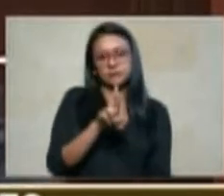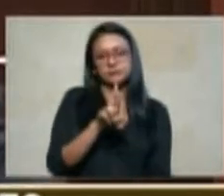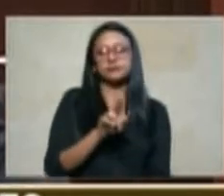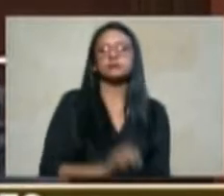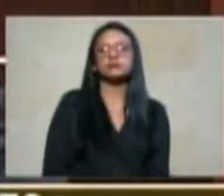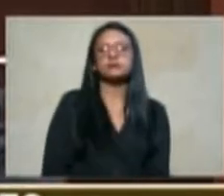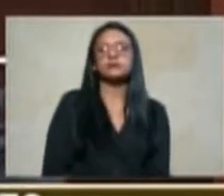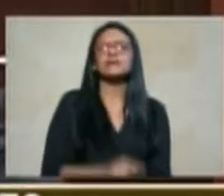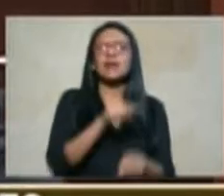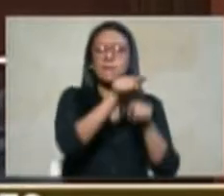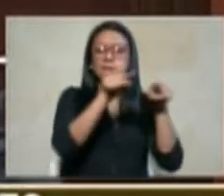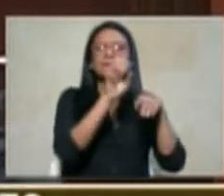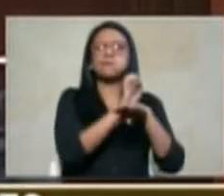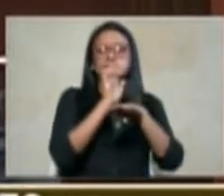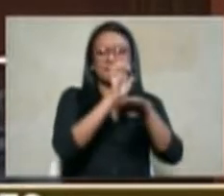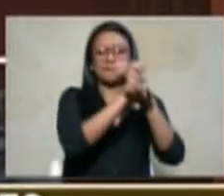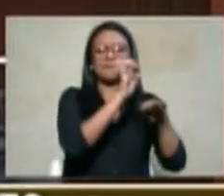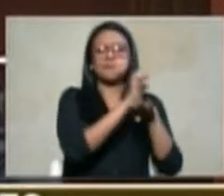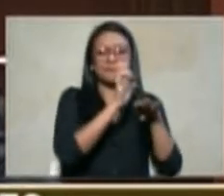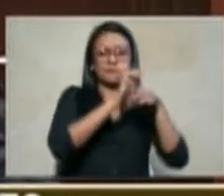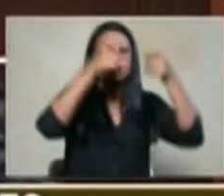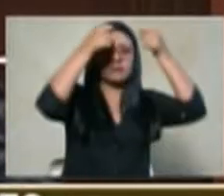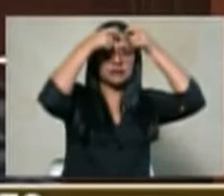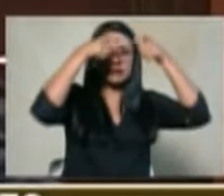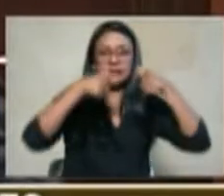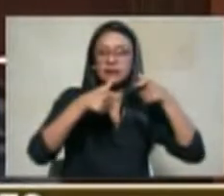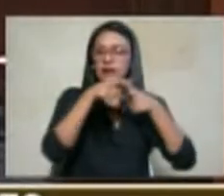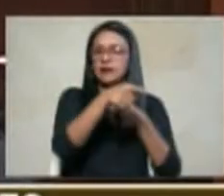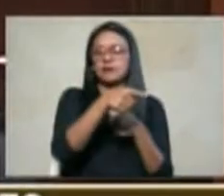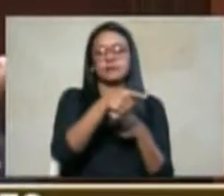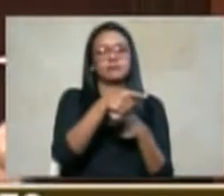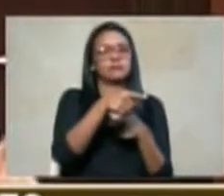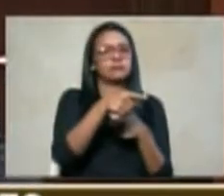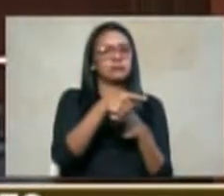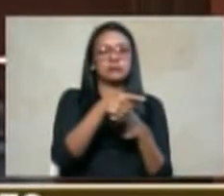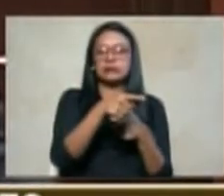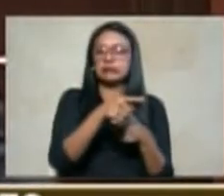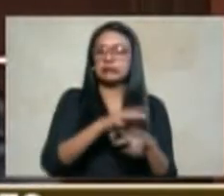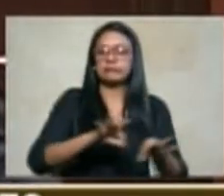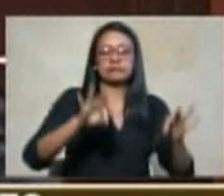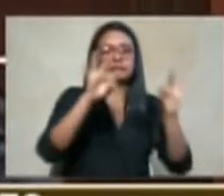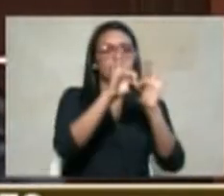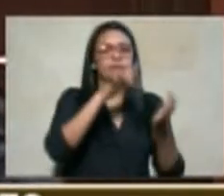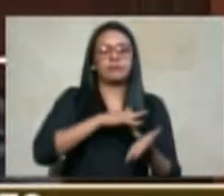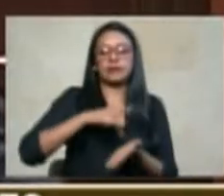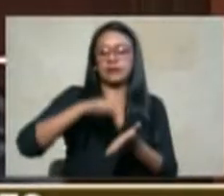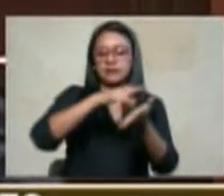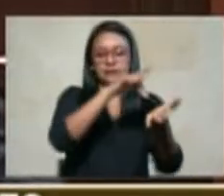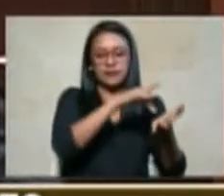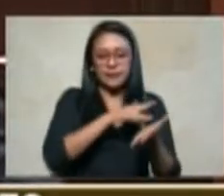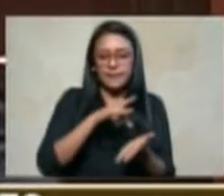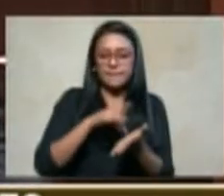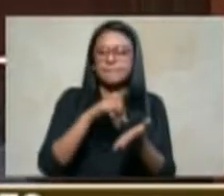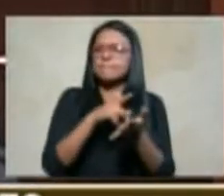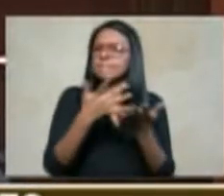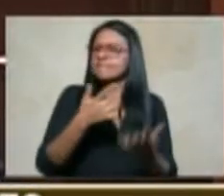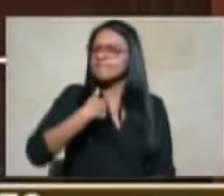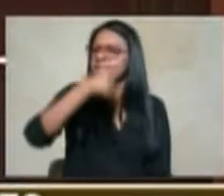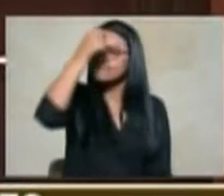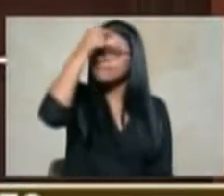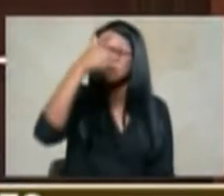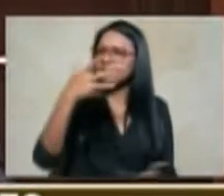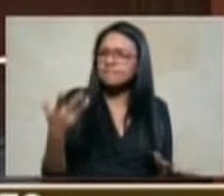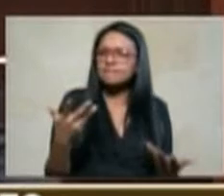Estado es un una etapa de carácter participativa en el entendido de no tratarse de un